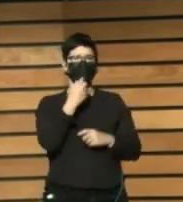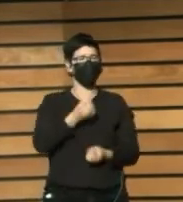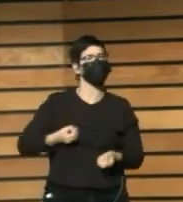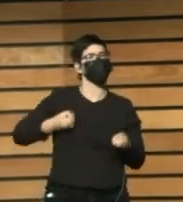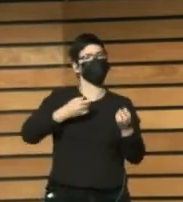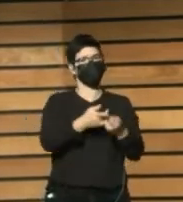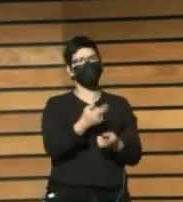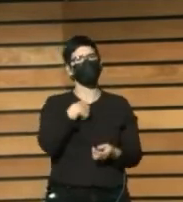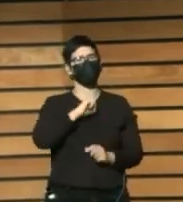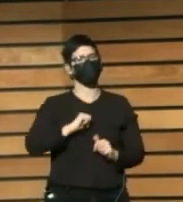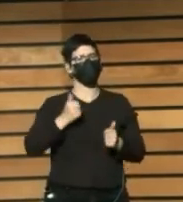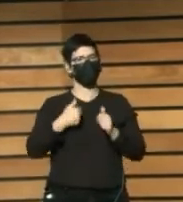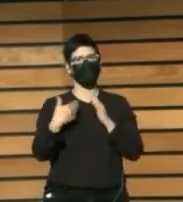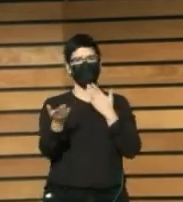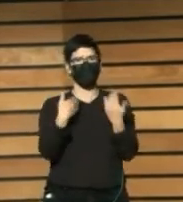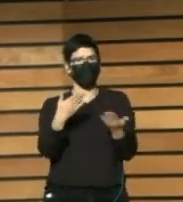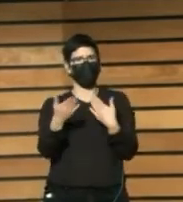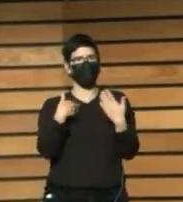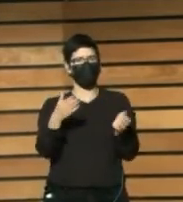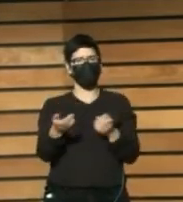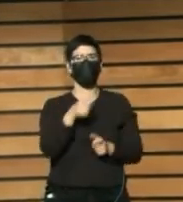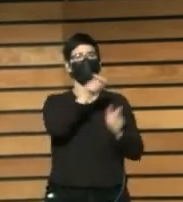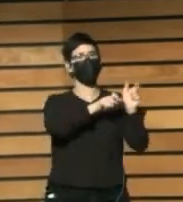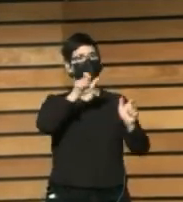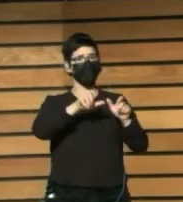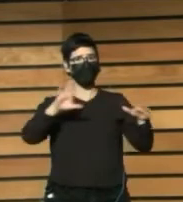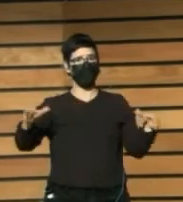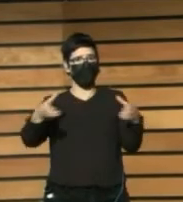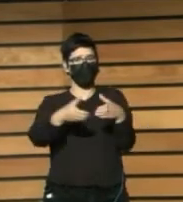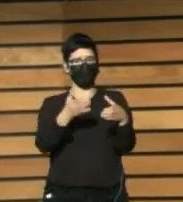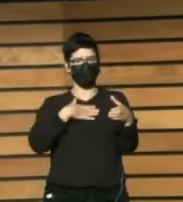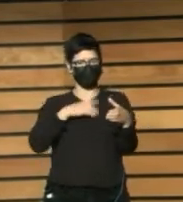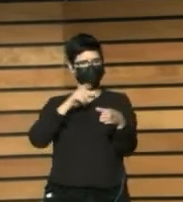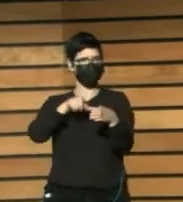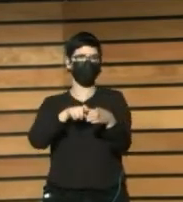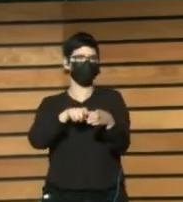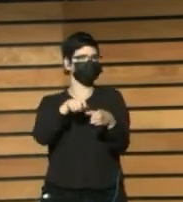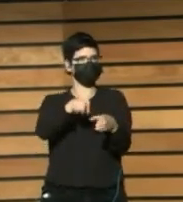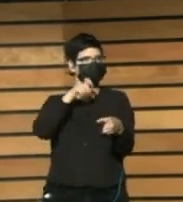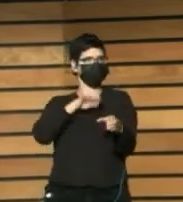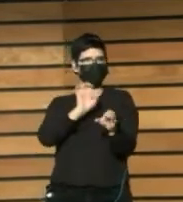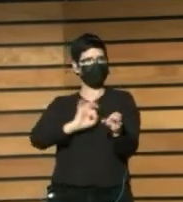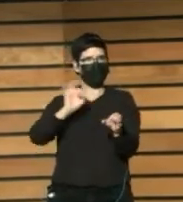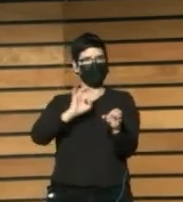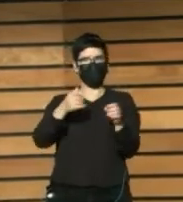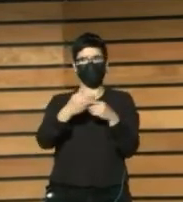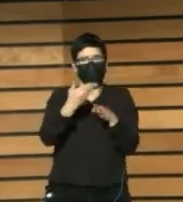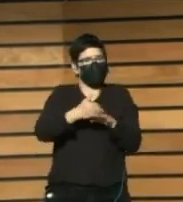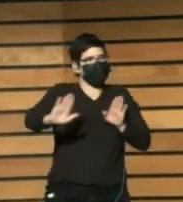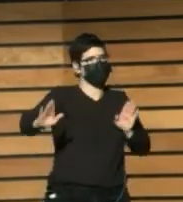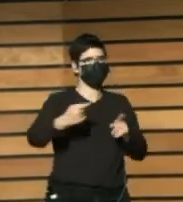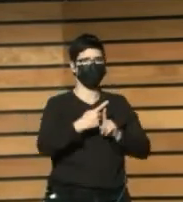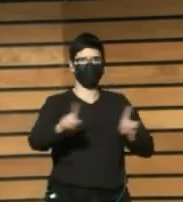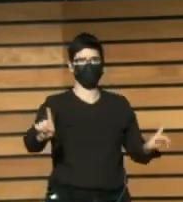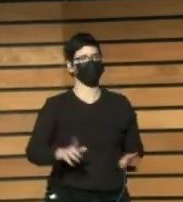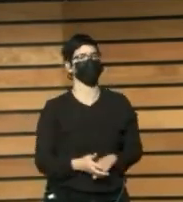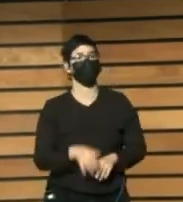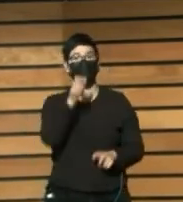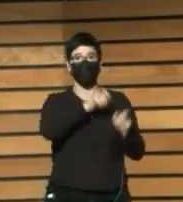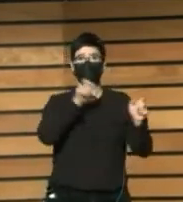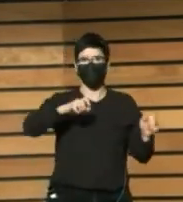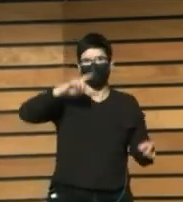Conversación Con personas De grupos distintos A los A los suyos Propios Con personas De distintas Procedencias